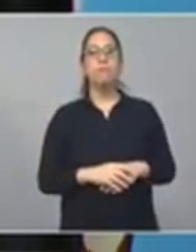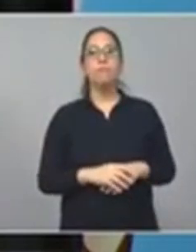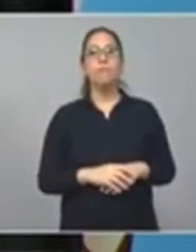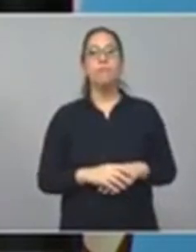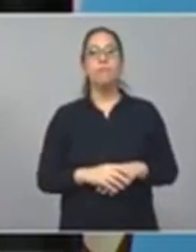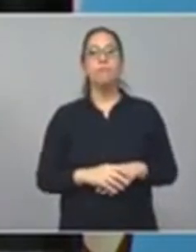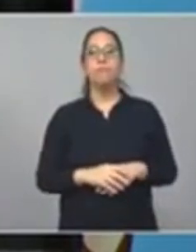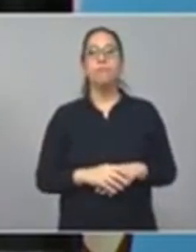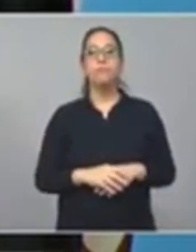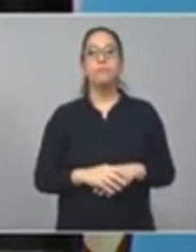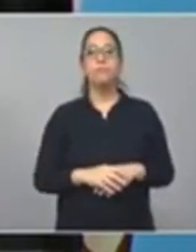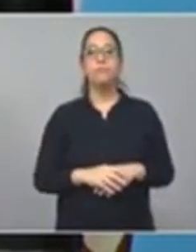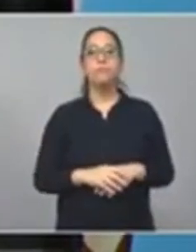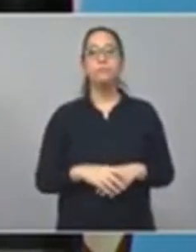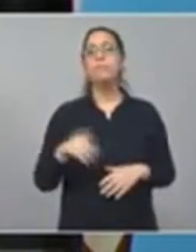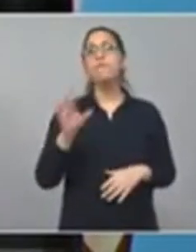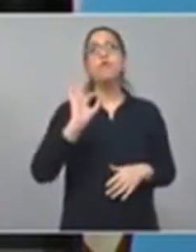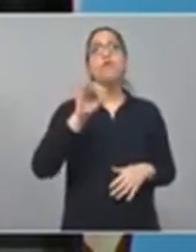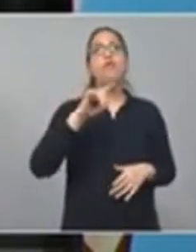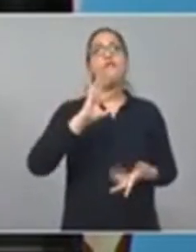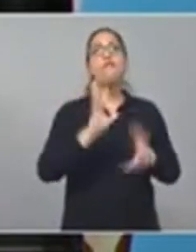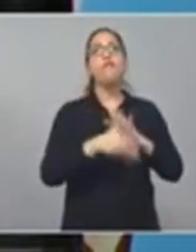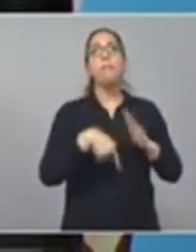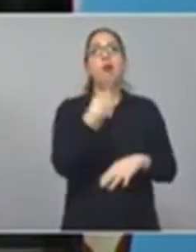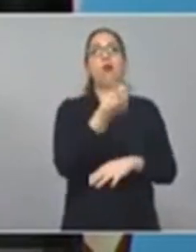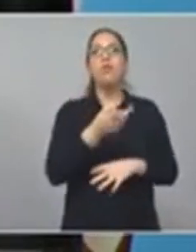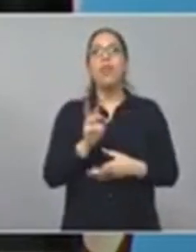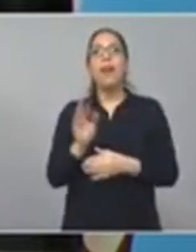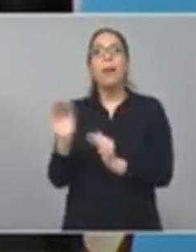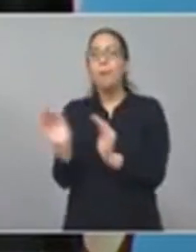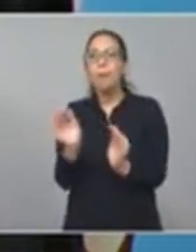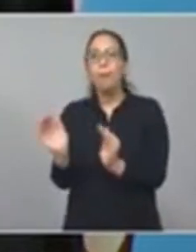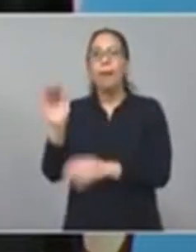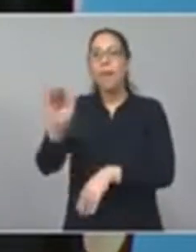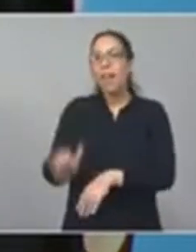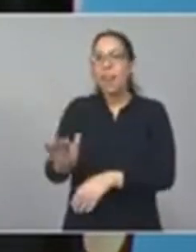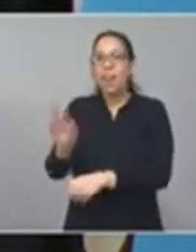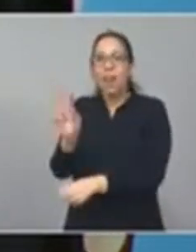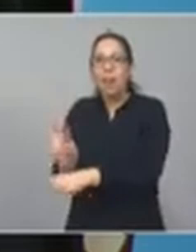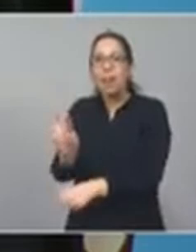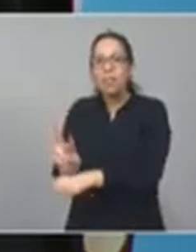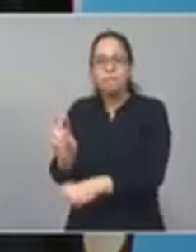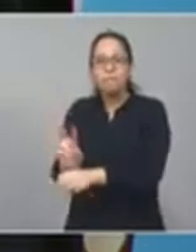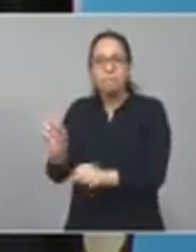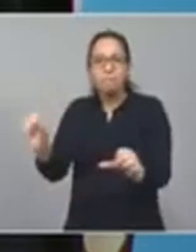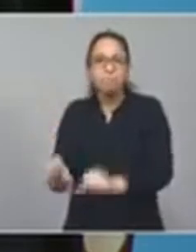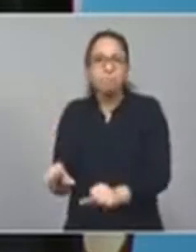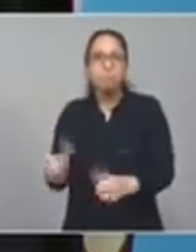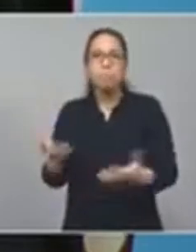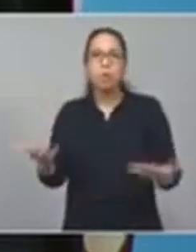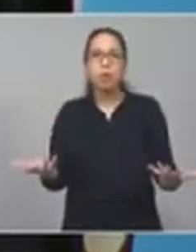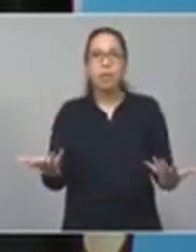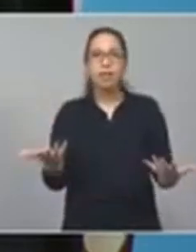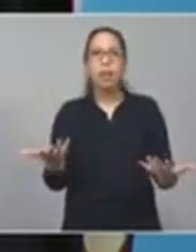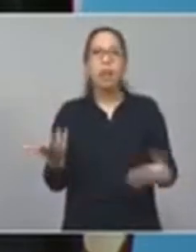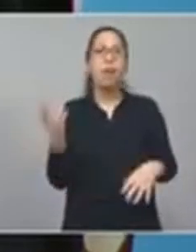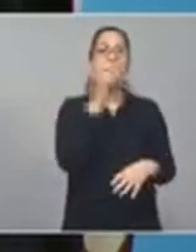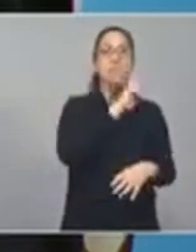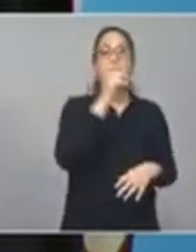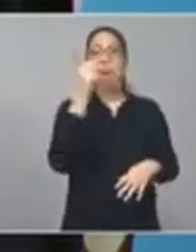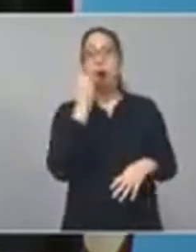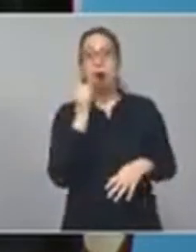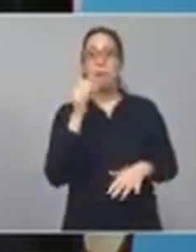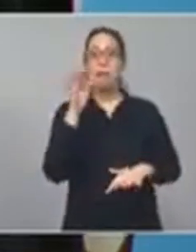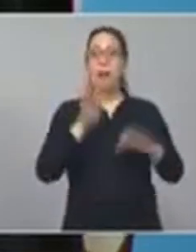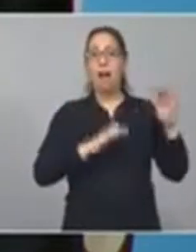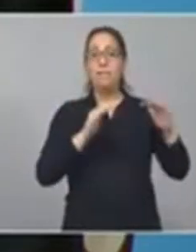que permita que esas tareas de cuidado tan inequitativamente distribuidas entre los sexos, entre los géneros,